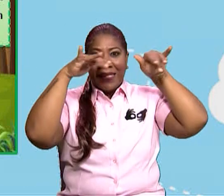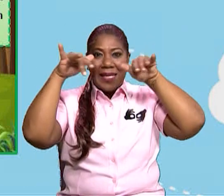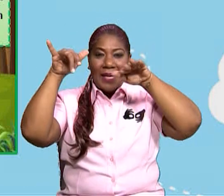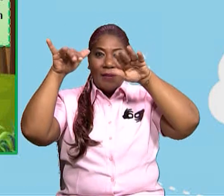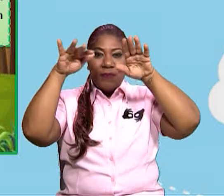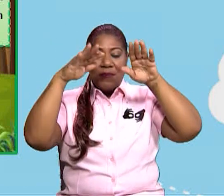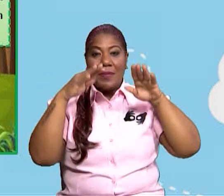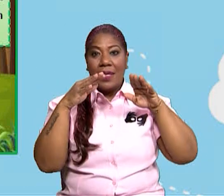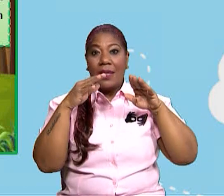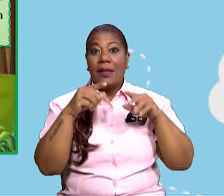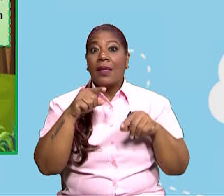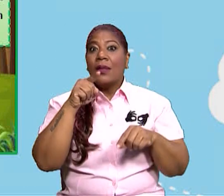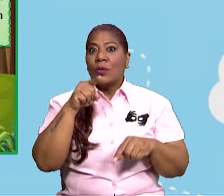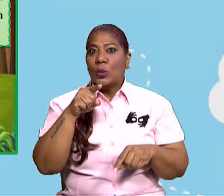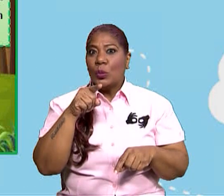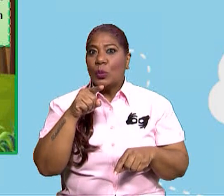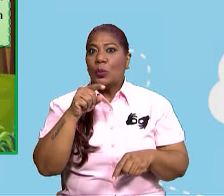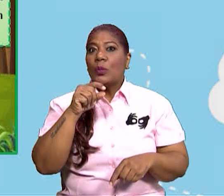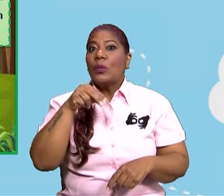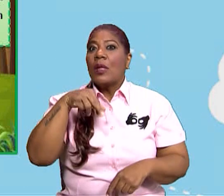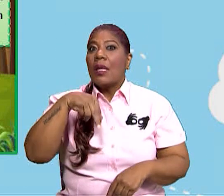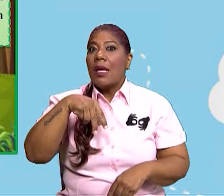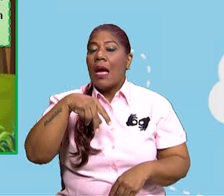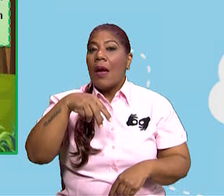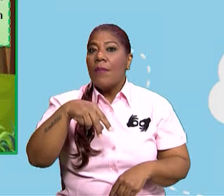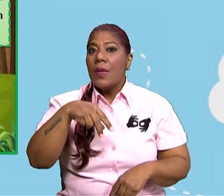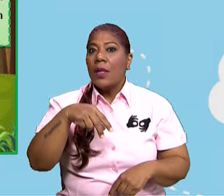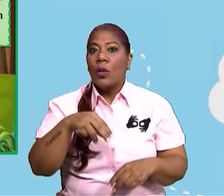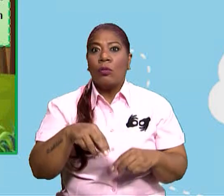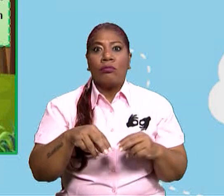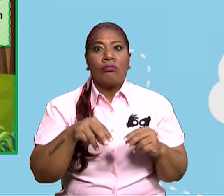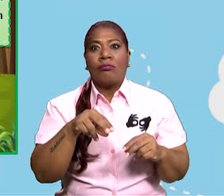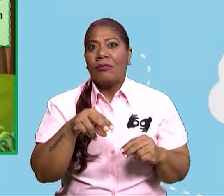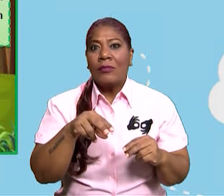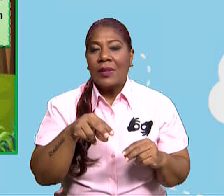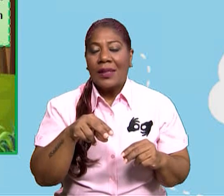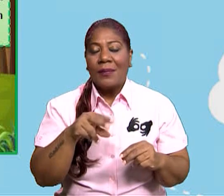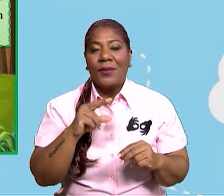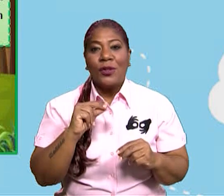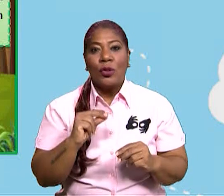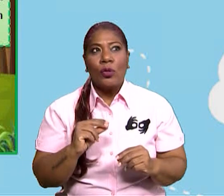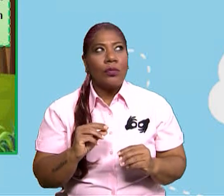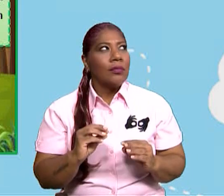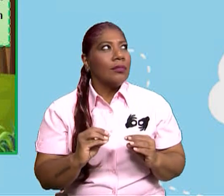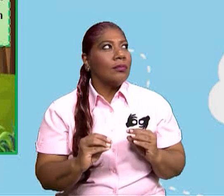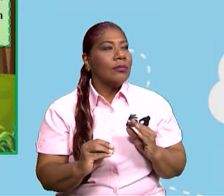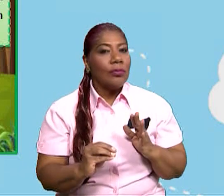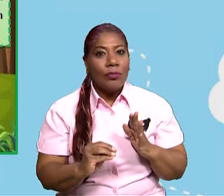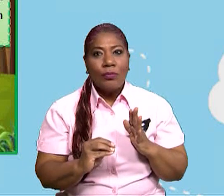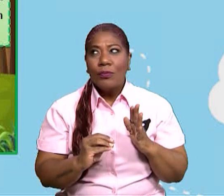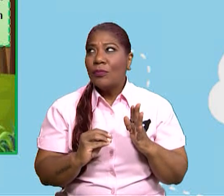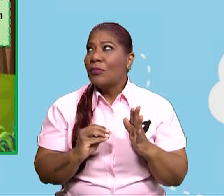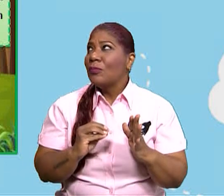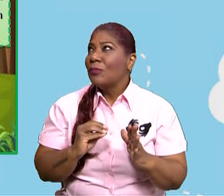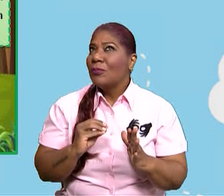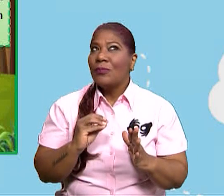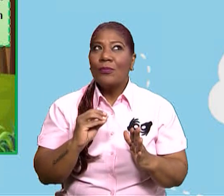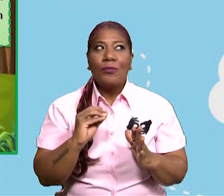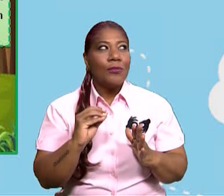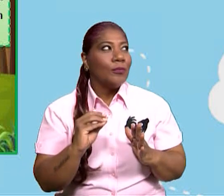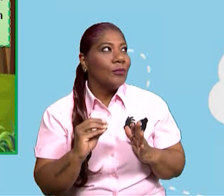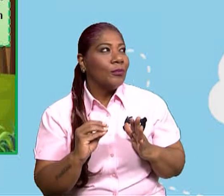texturas de los troncos de los árboles. Las lianas que se enmarañan entre las ramas,